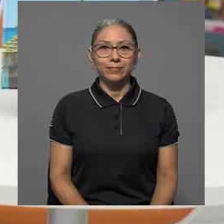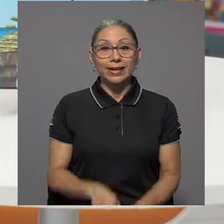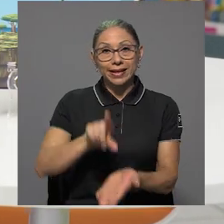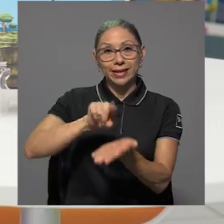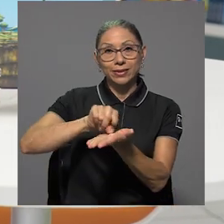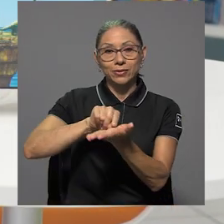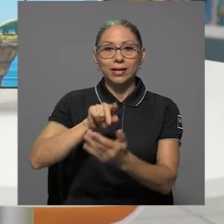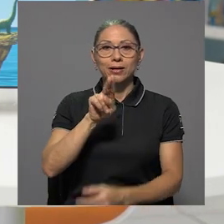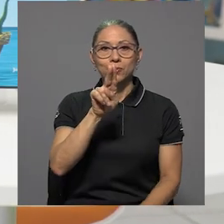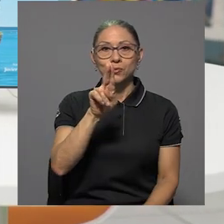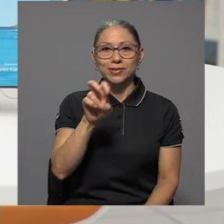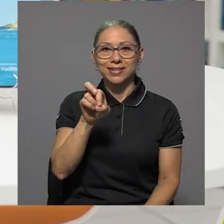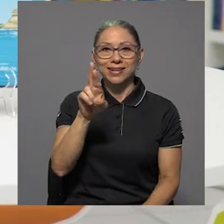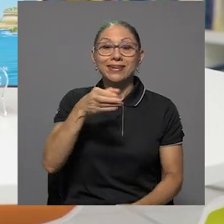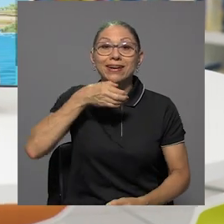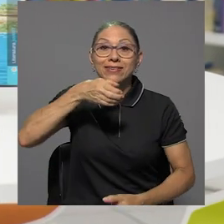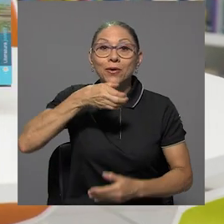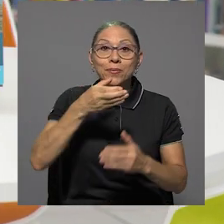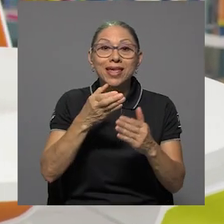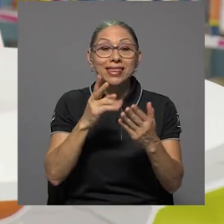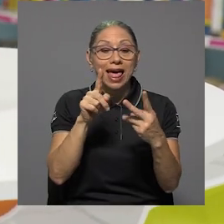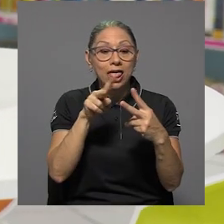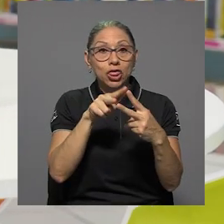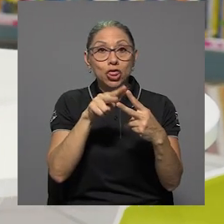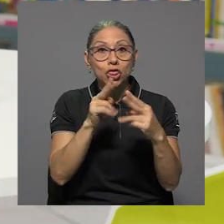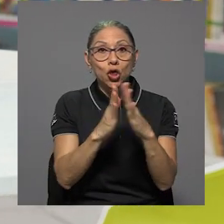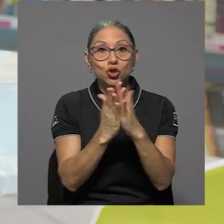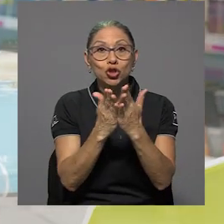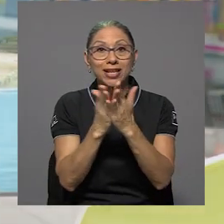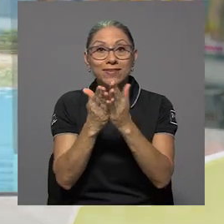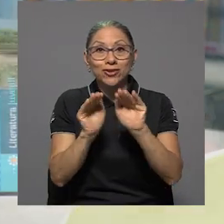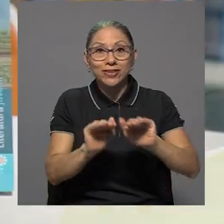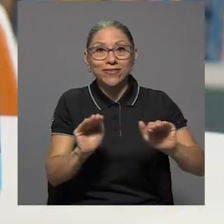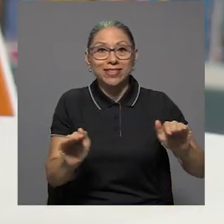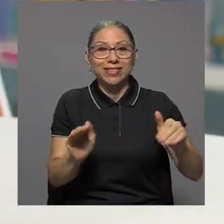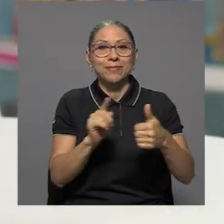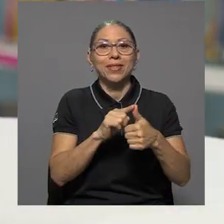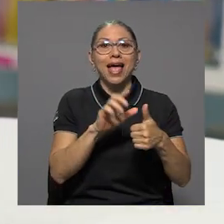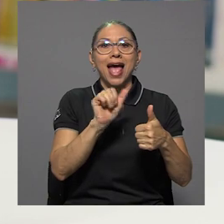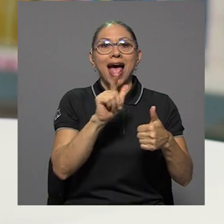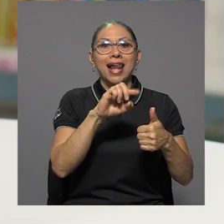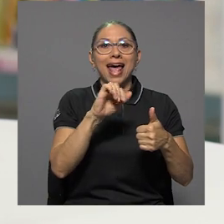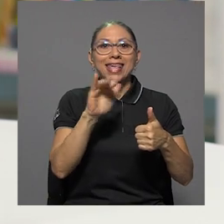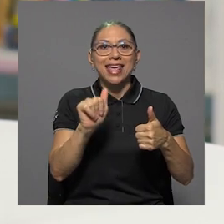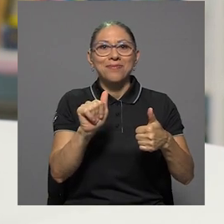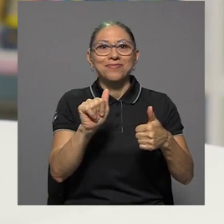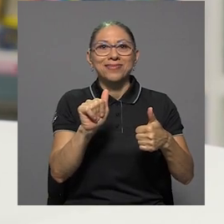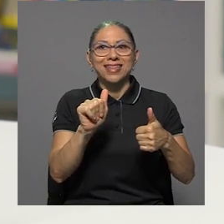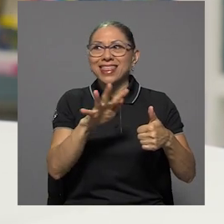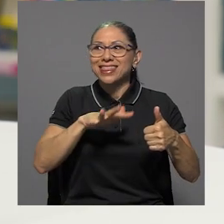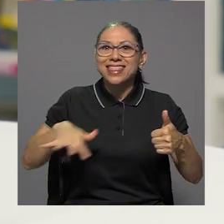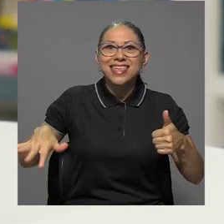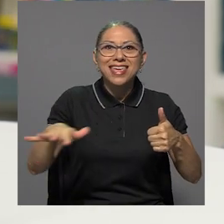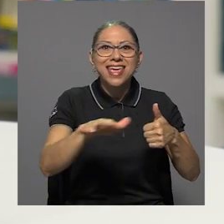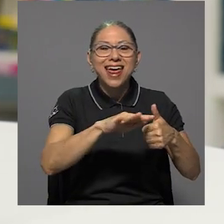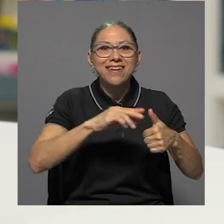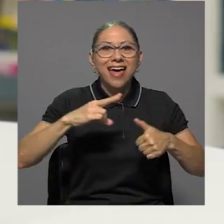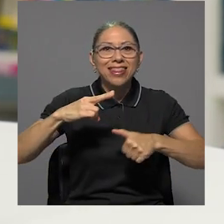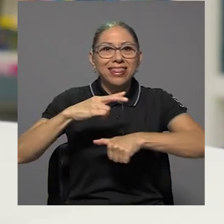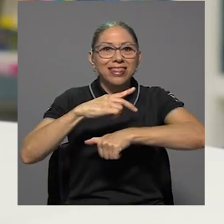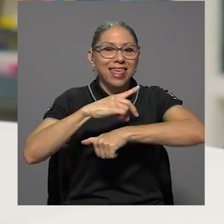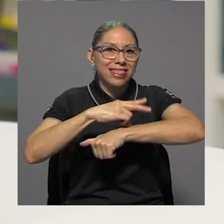La editorial UCR le recomienda dos libros infantiles, Alaya, Tierra de Dinosaurios, de la autora